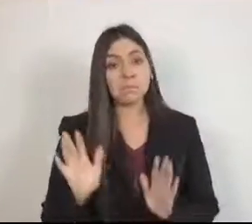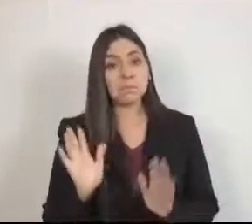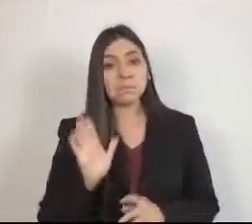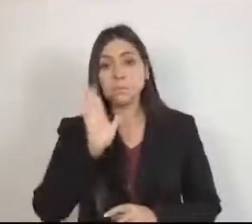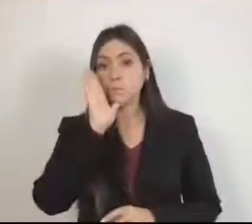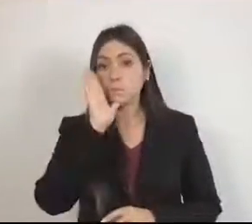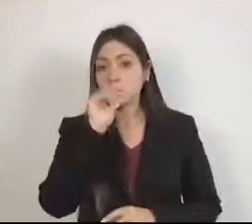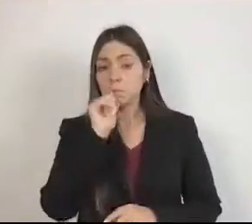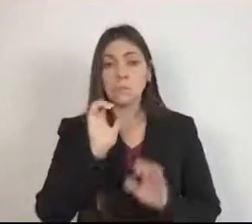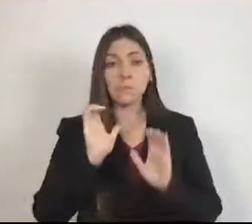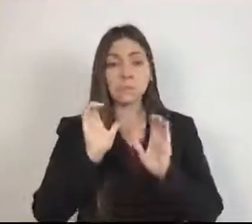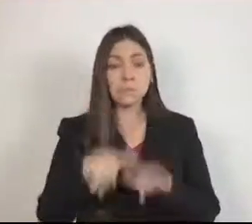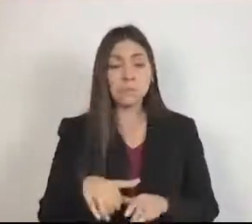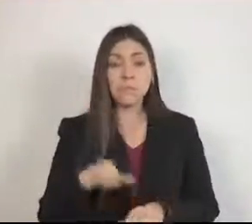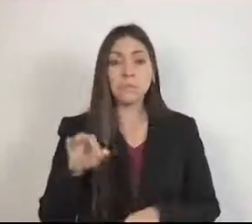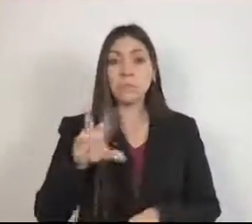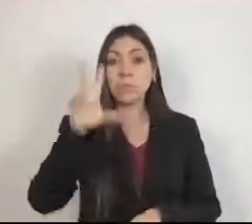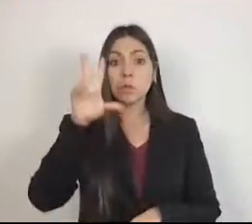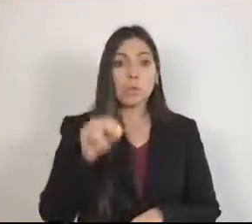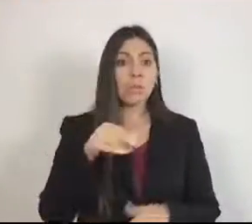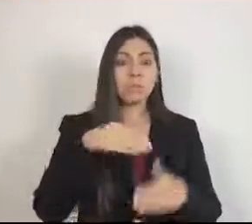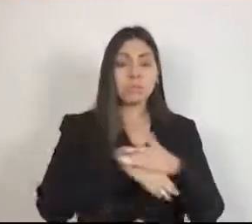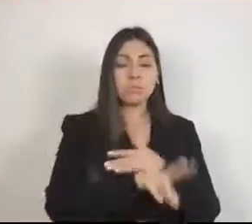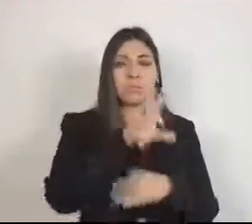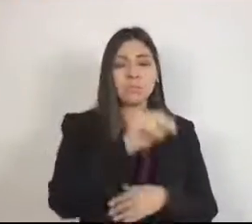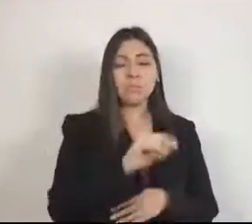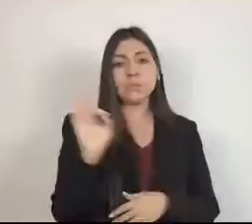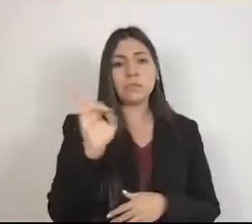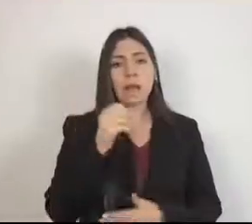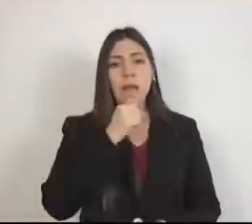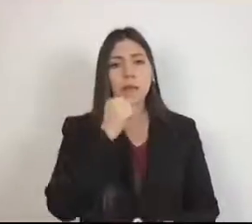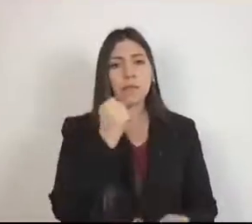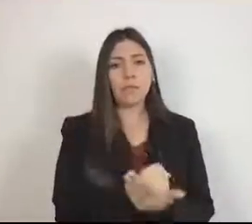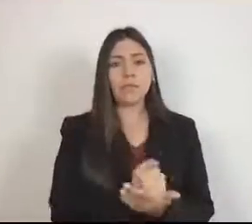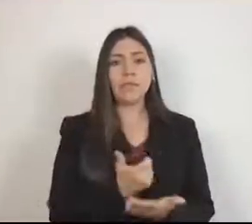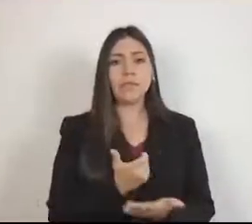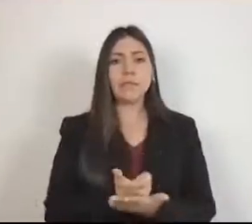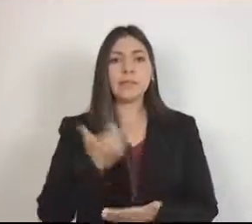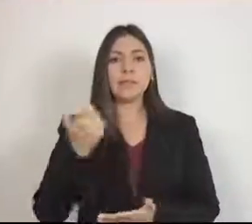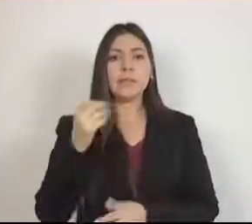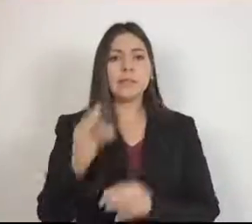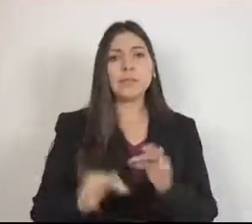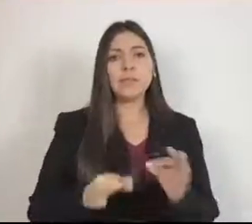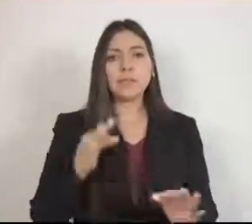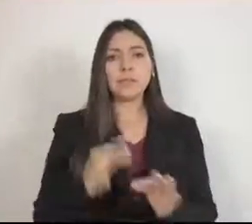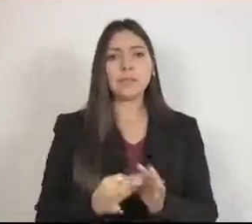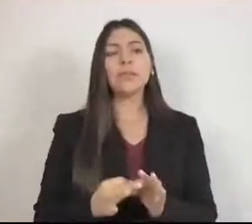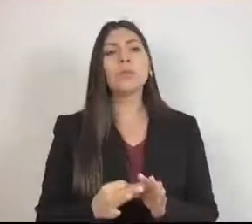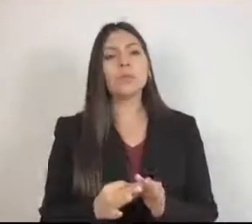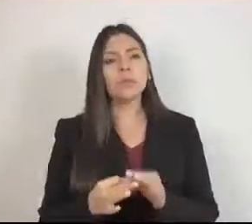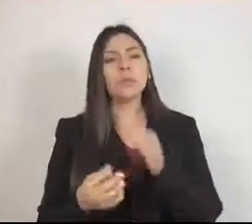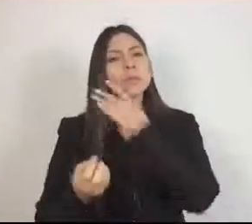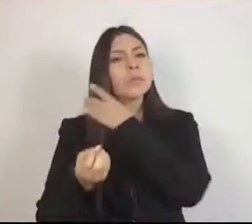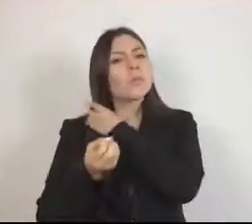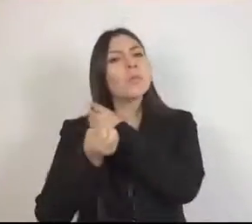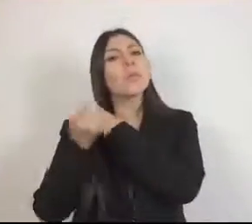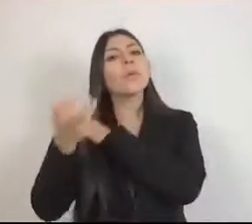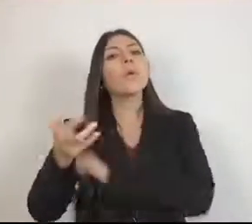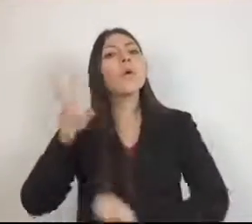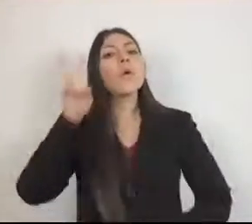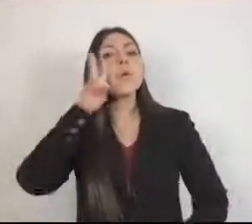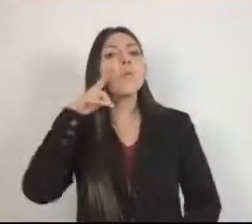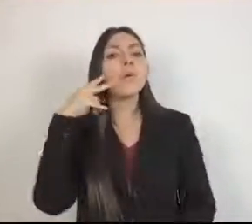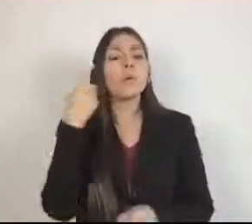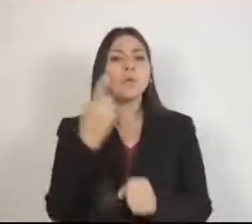si no se cubre con esta pequeña aportación voluntaria